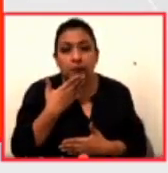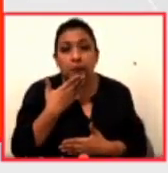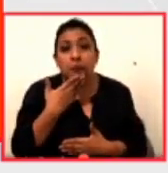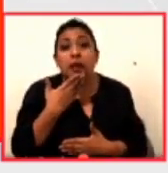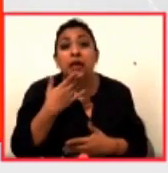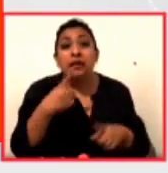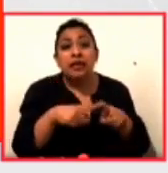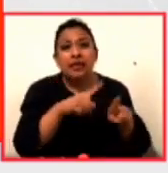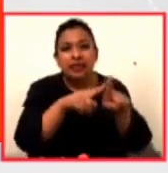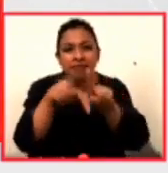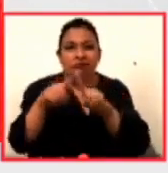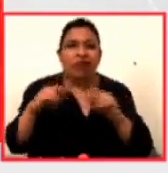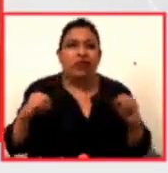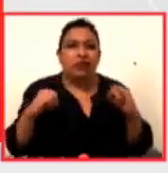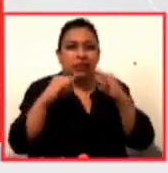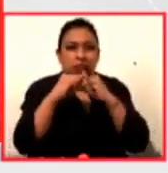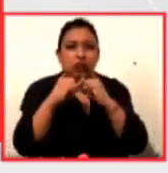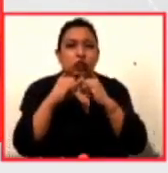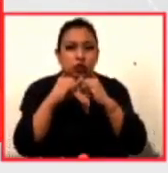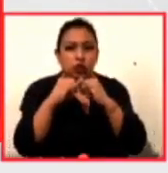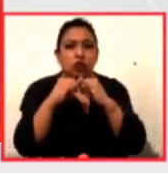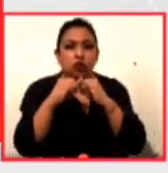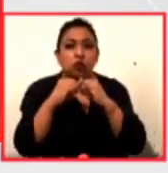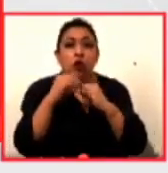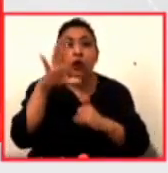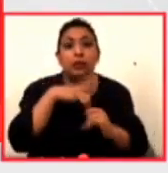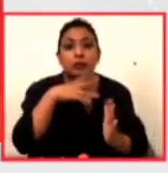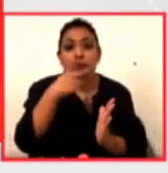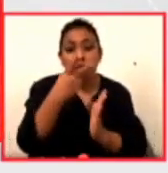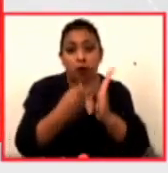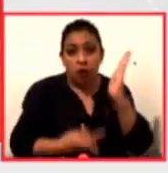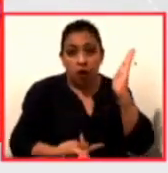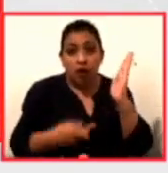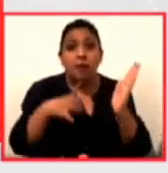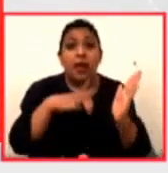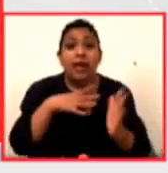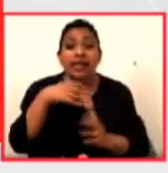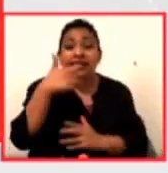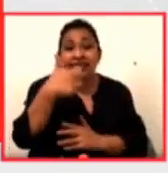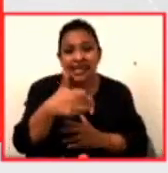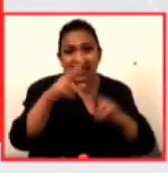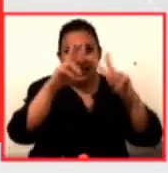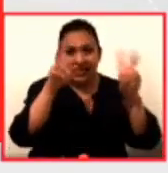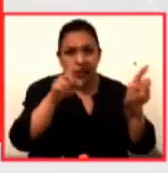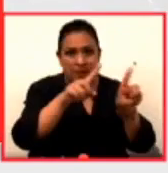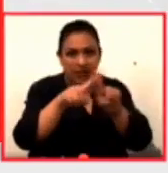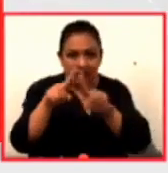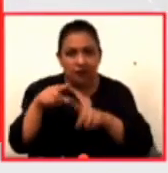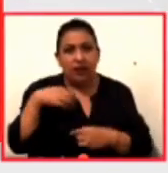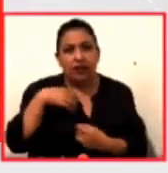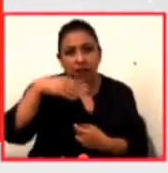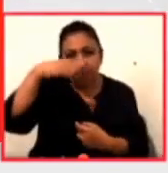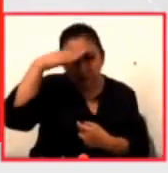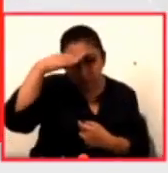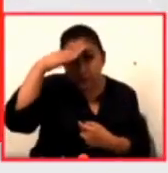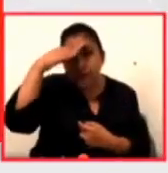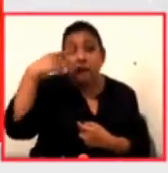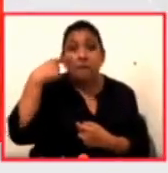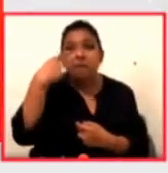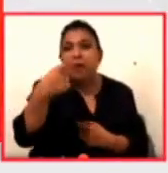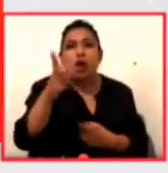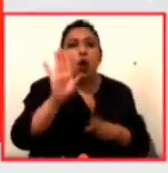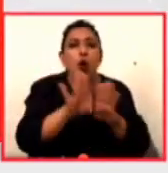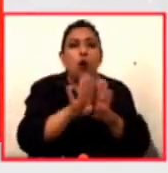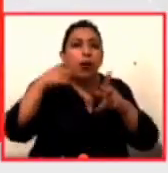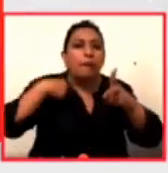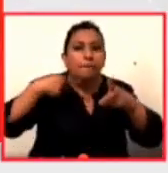instituciones de habla hispana. La programación cuenta con seis ejes temáticos de reflexión que abordarán desde el inicio y